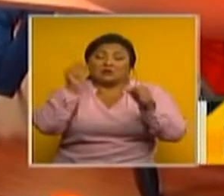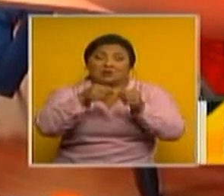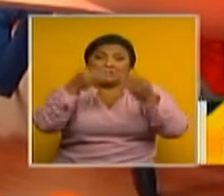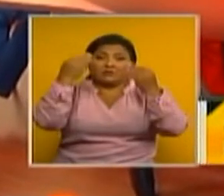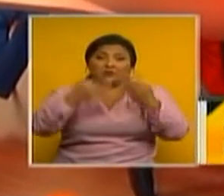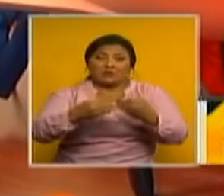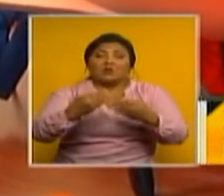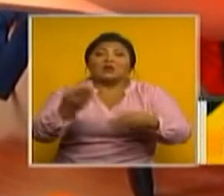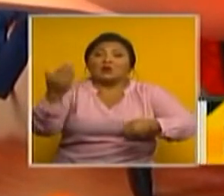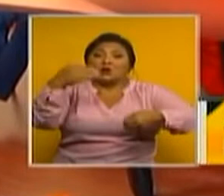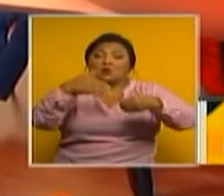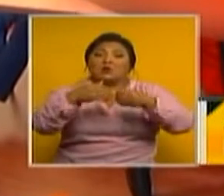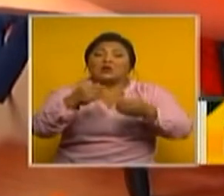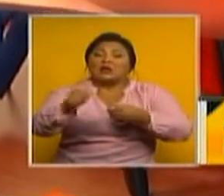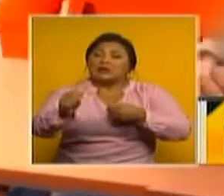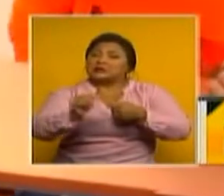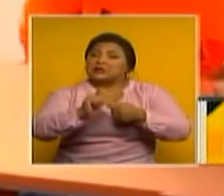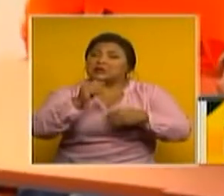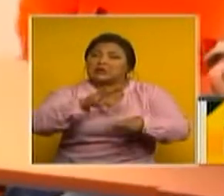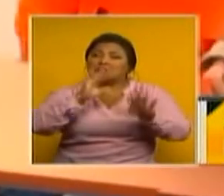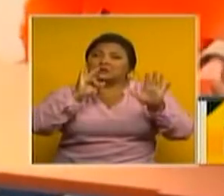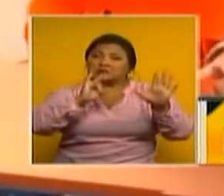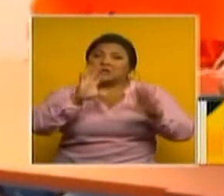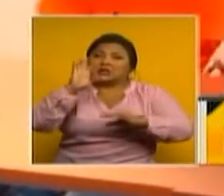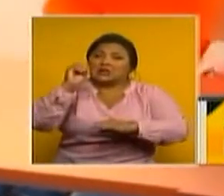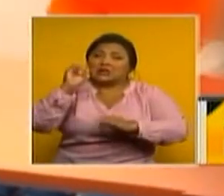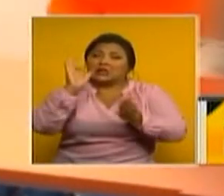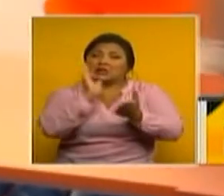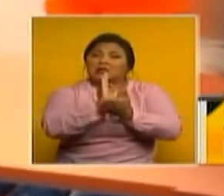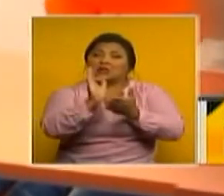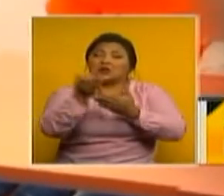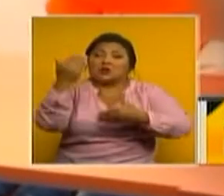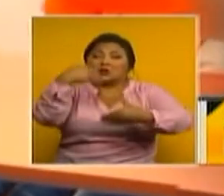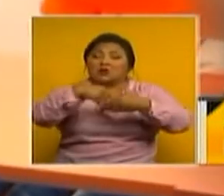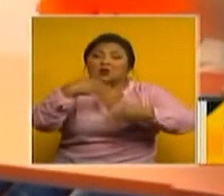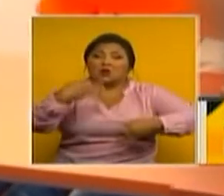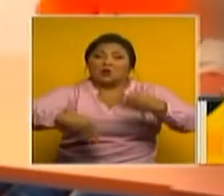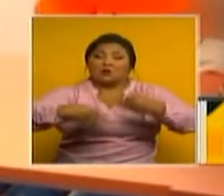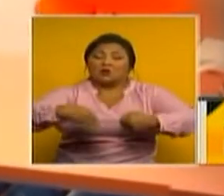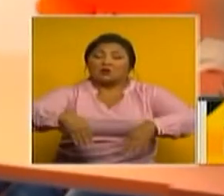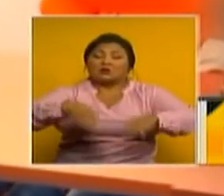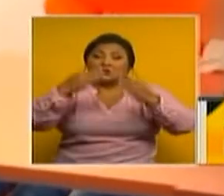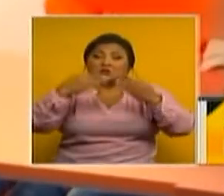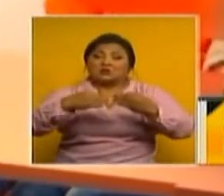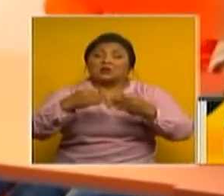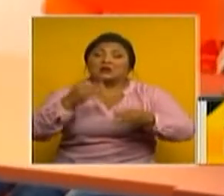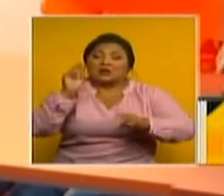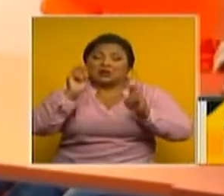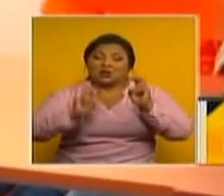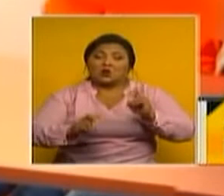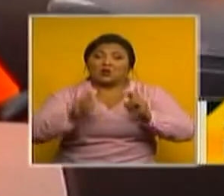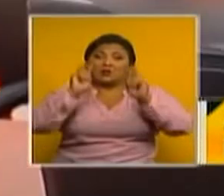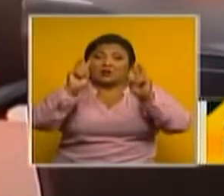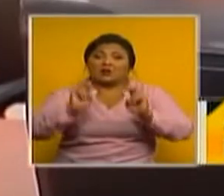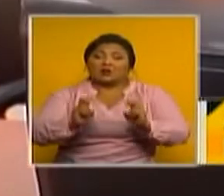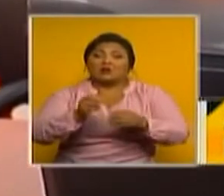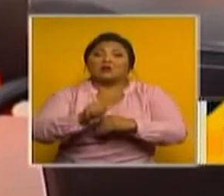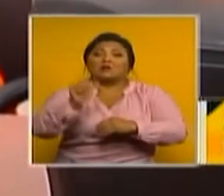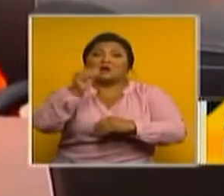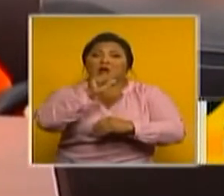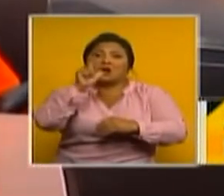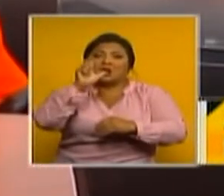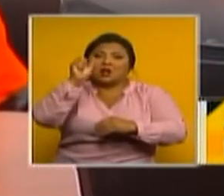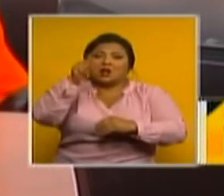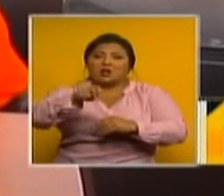incluirá a cerca de 70 testigos dentro de esta audiencia para sustentar la teoría del caso. Alexandra Córdoba,